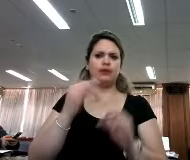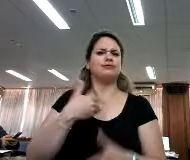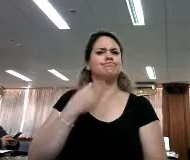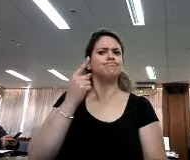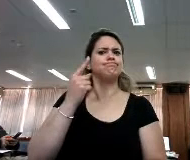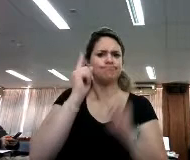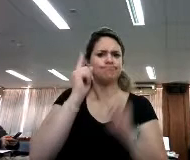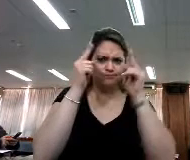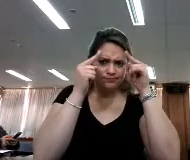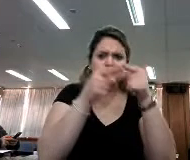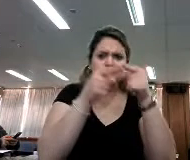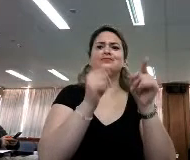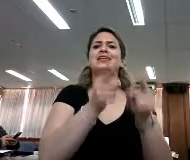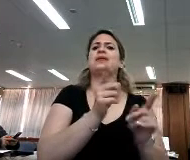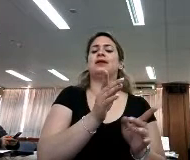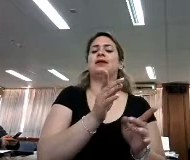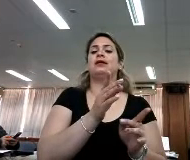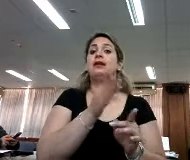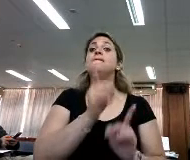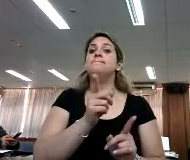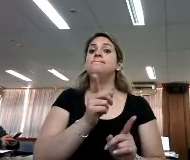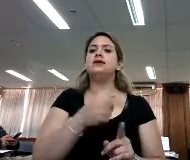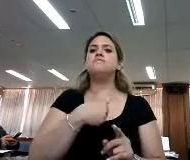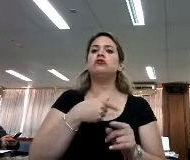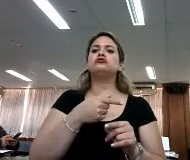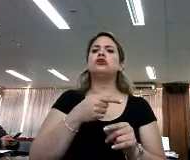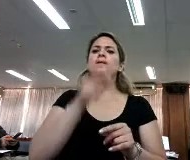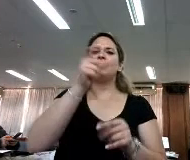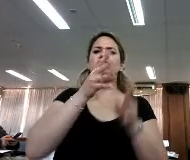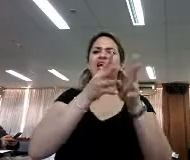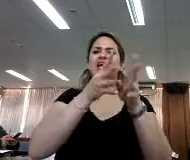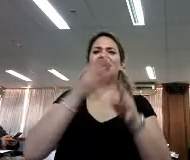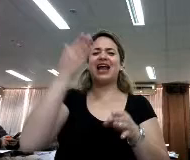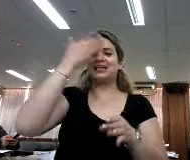los mismos veteranos ciegos no les gustaba.